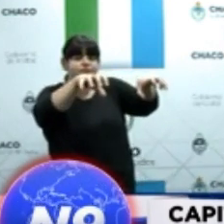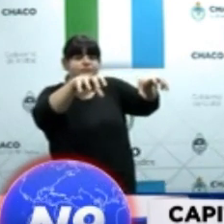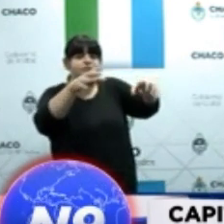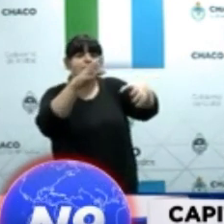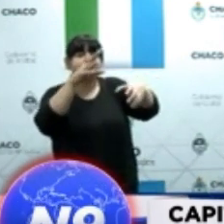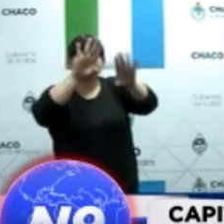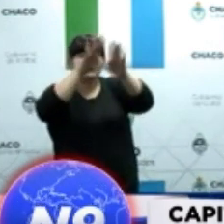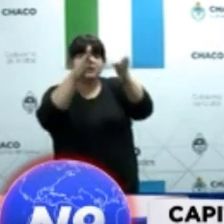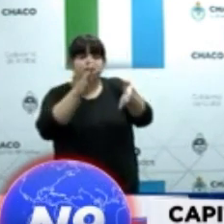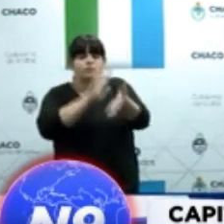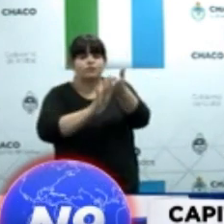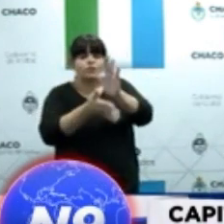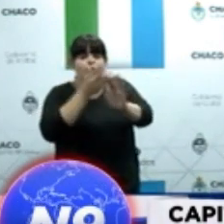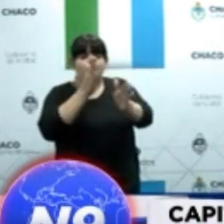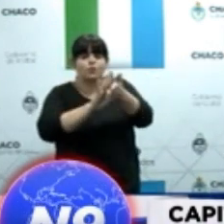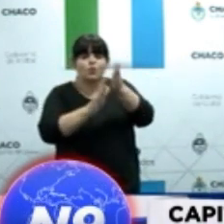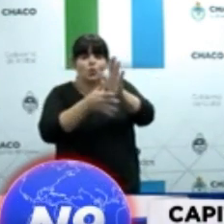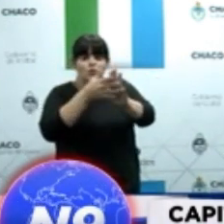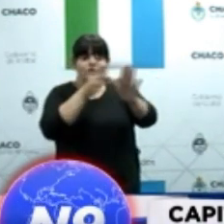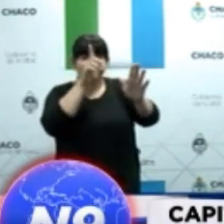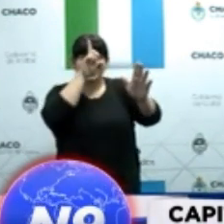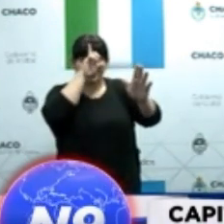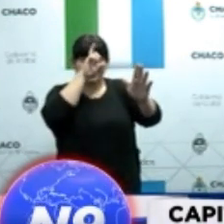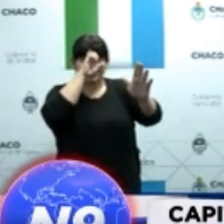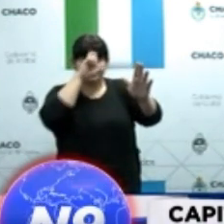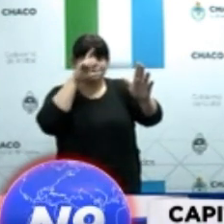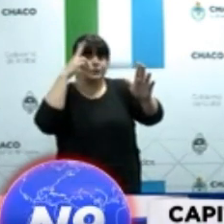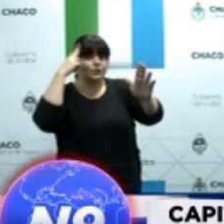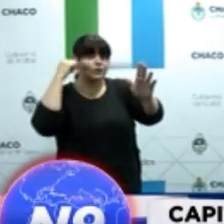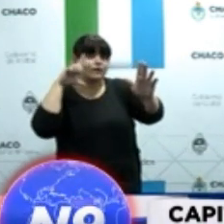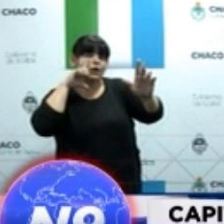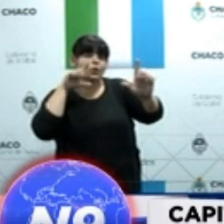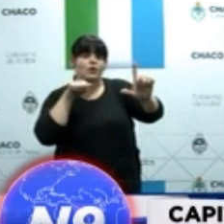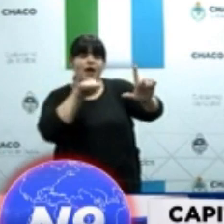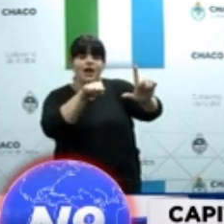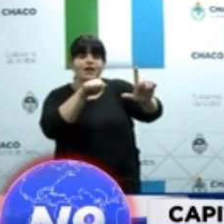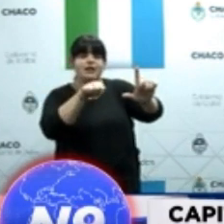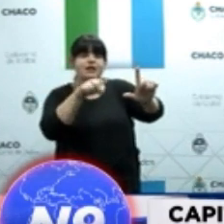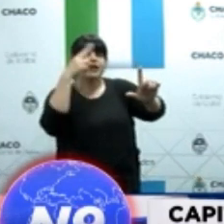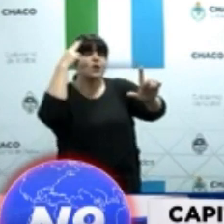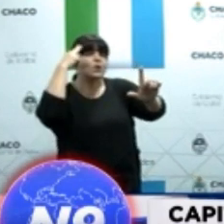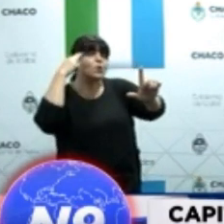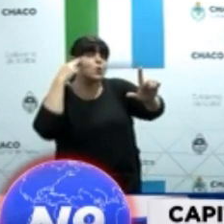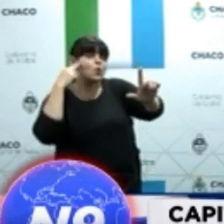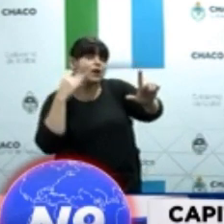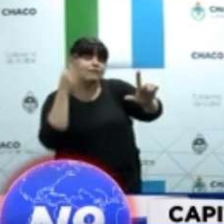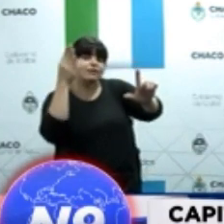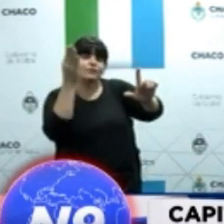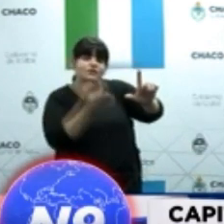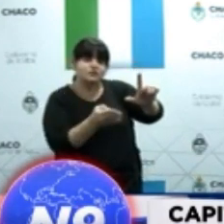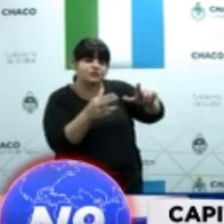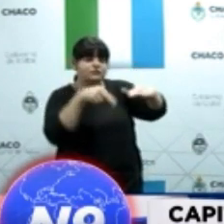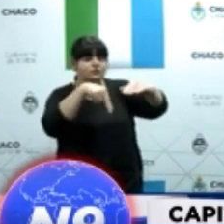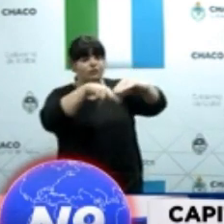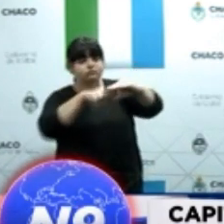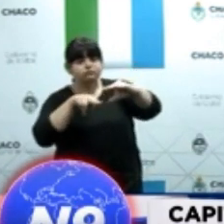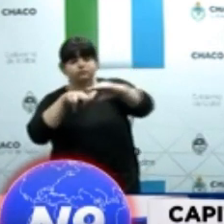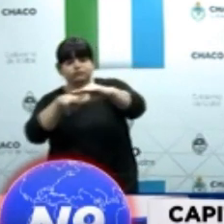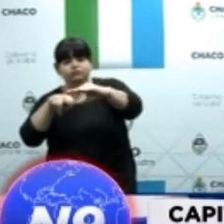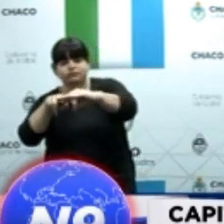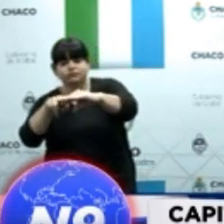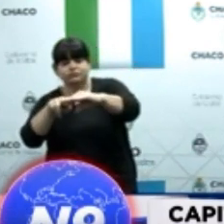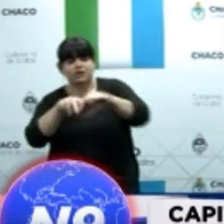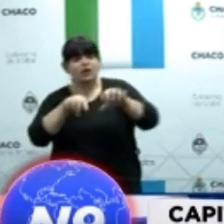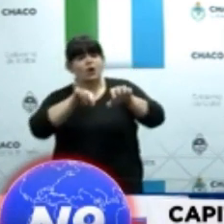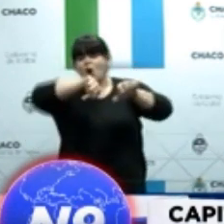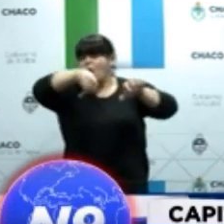mayor uso, y en el hospital pediátrico, en el resto todavía no tenemos ningún uso. O sea, podemos consolidar las camas en el sector